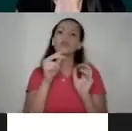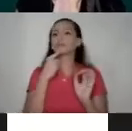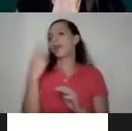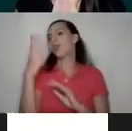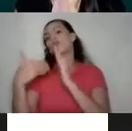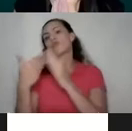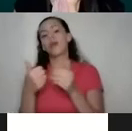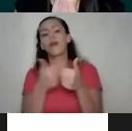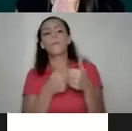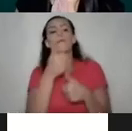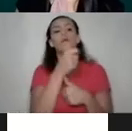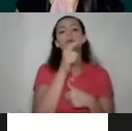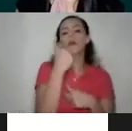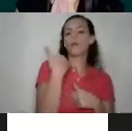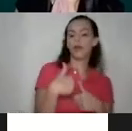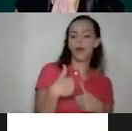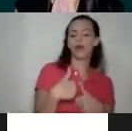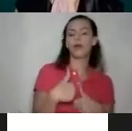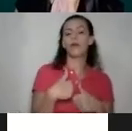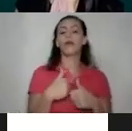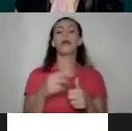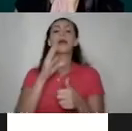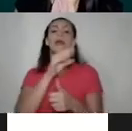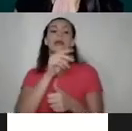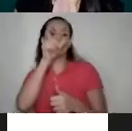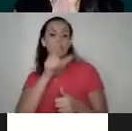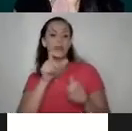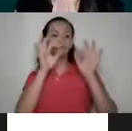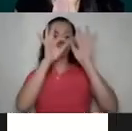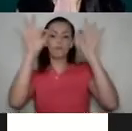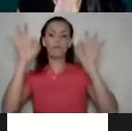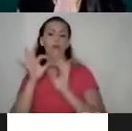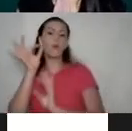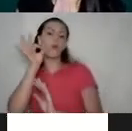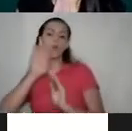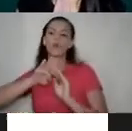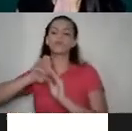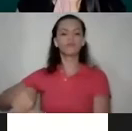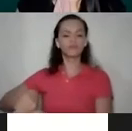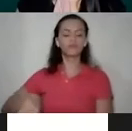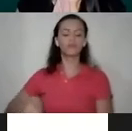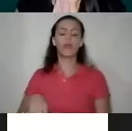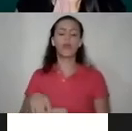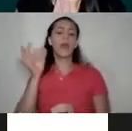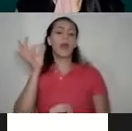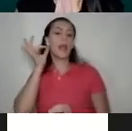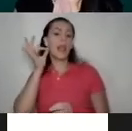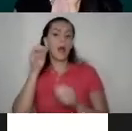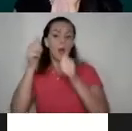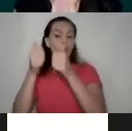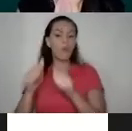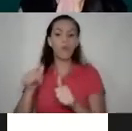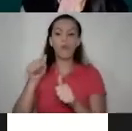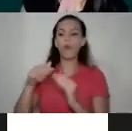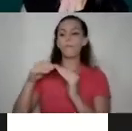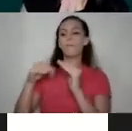prioriza lo masculino, en la cual la figura de lo femenino se degrada, en la cual la figura de lo femenino es menos